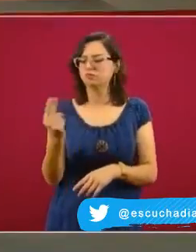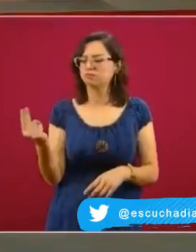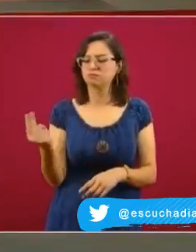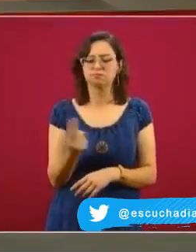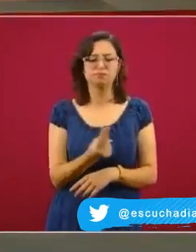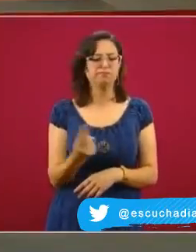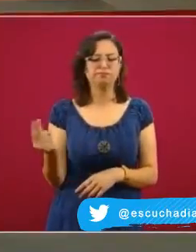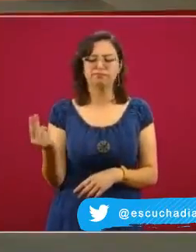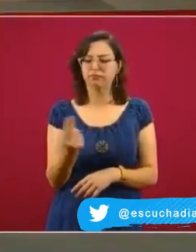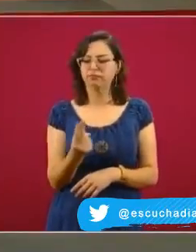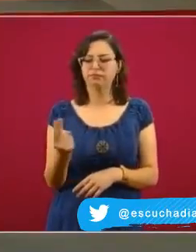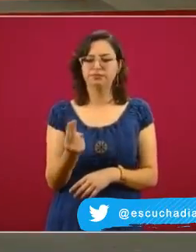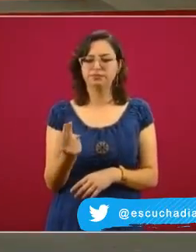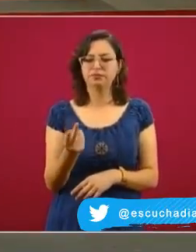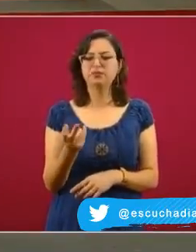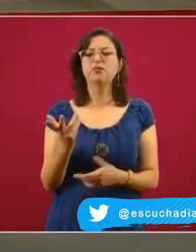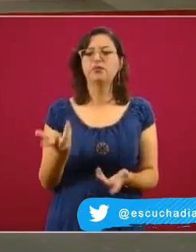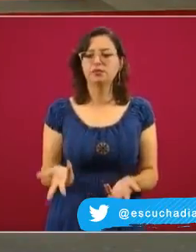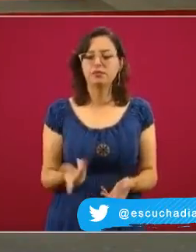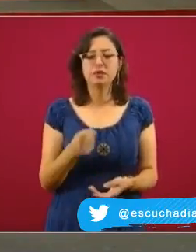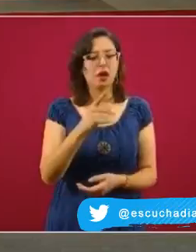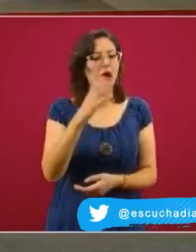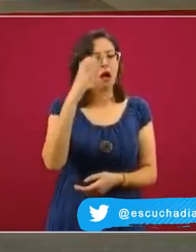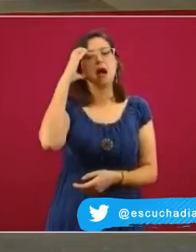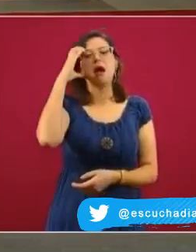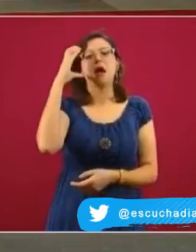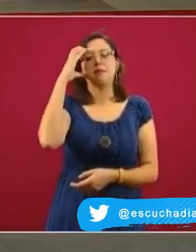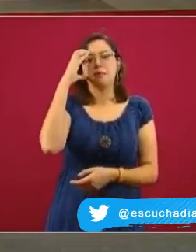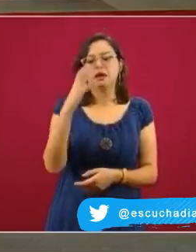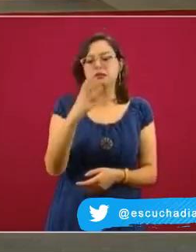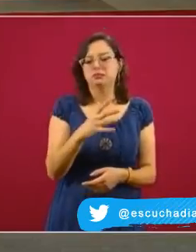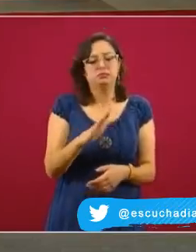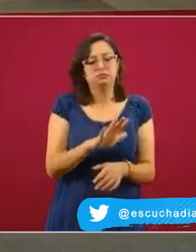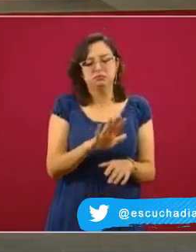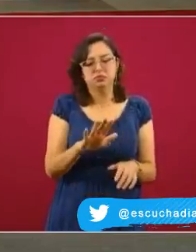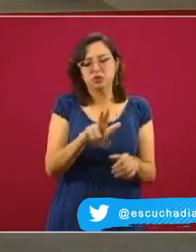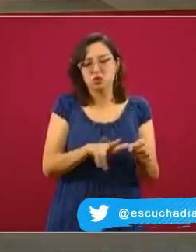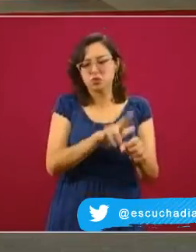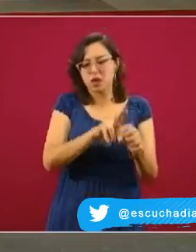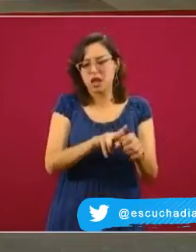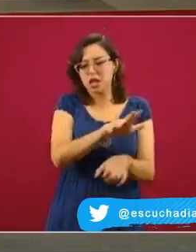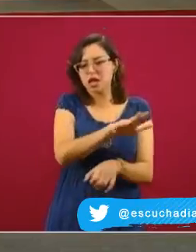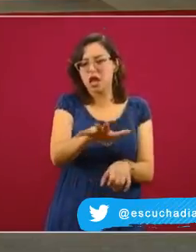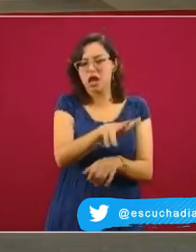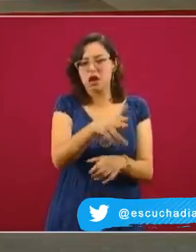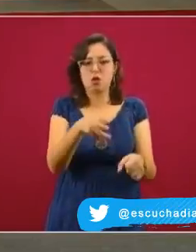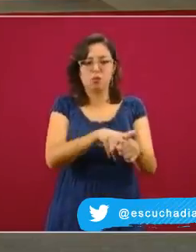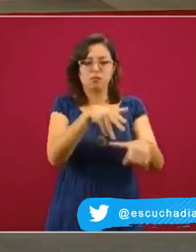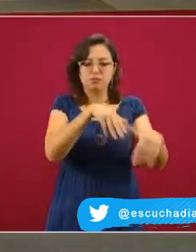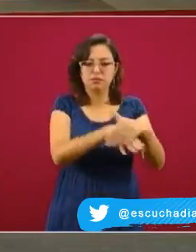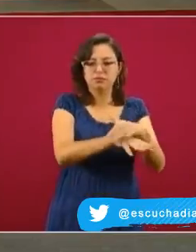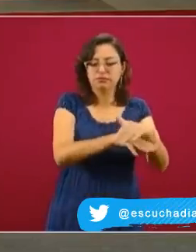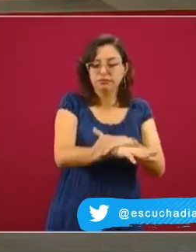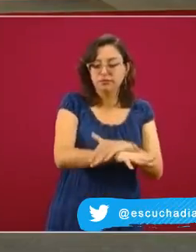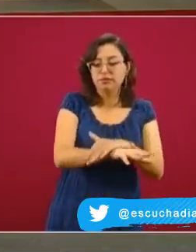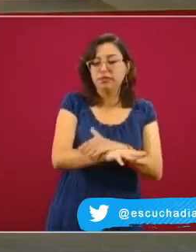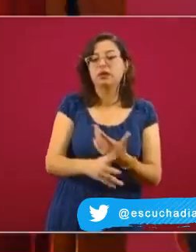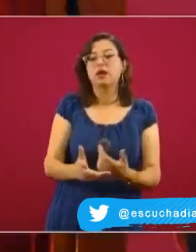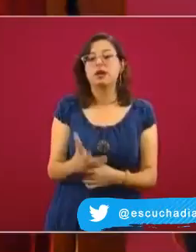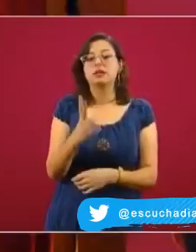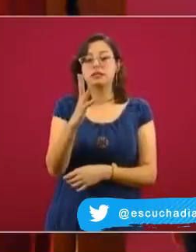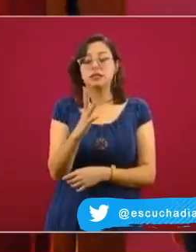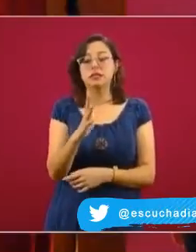de asistencia como tal, estamos hablando de camas generales. Y el mismo reporte nos decía que también al corte de ayer habían ya cinco mil